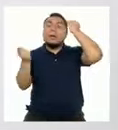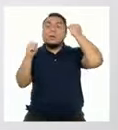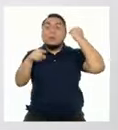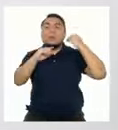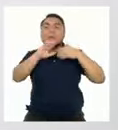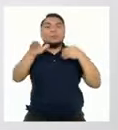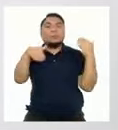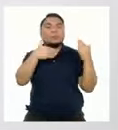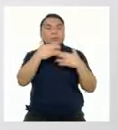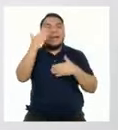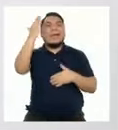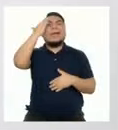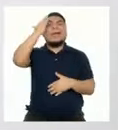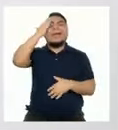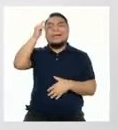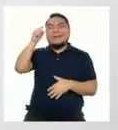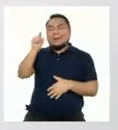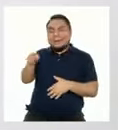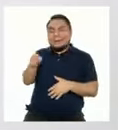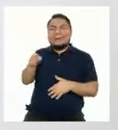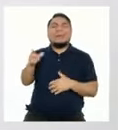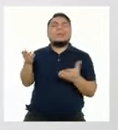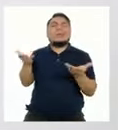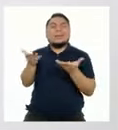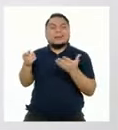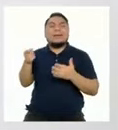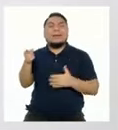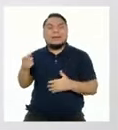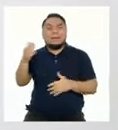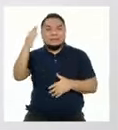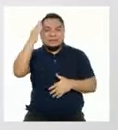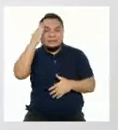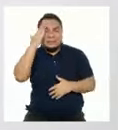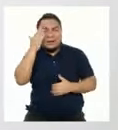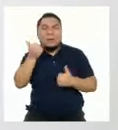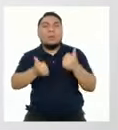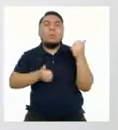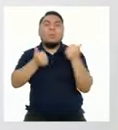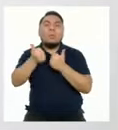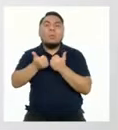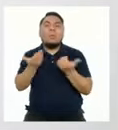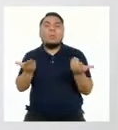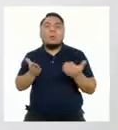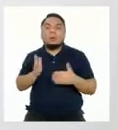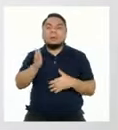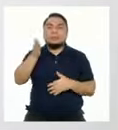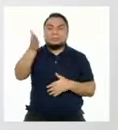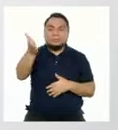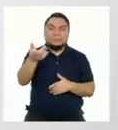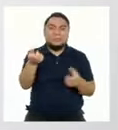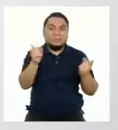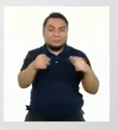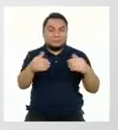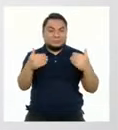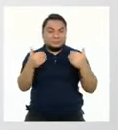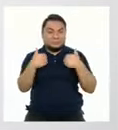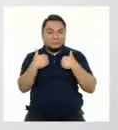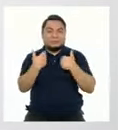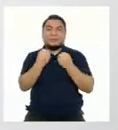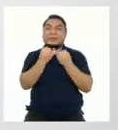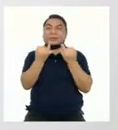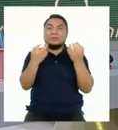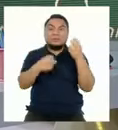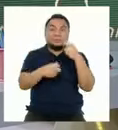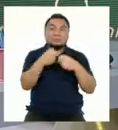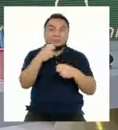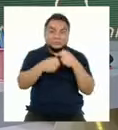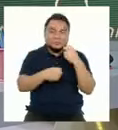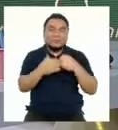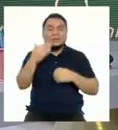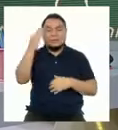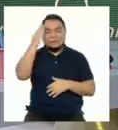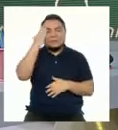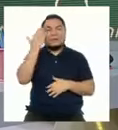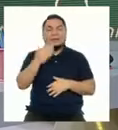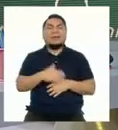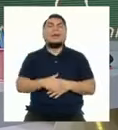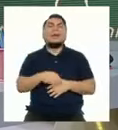solo cuando sabemos bien para qué sirve cada institución, sabremos a cuál acudir cuando tengamos algún problema.